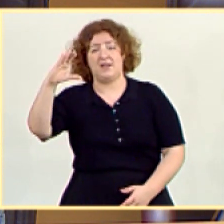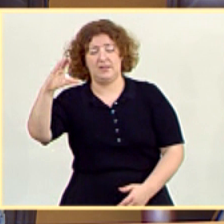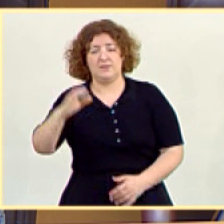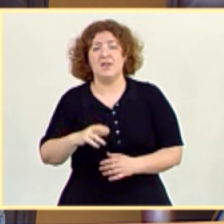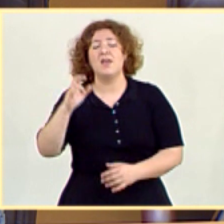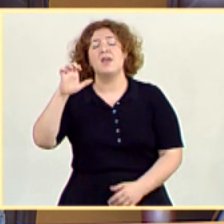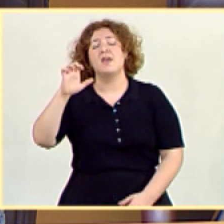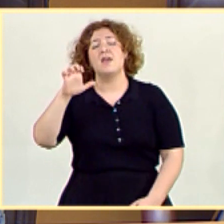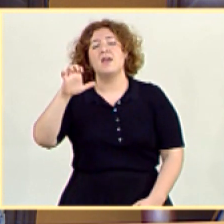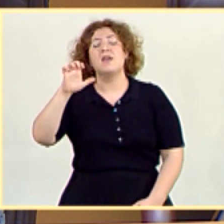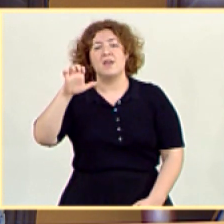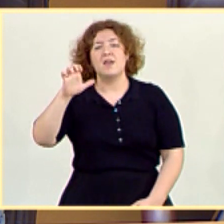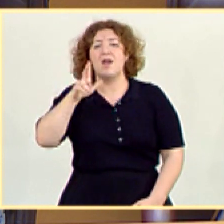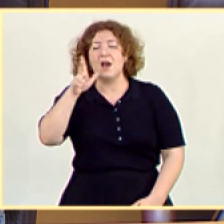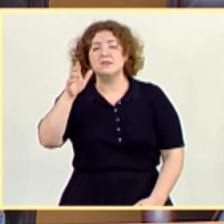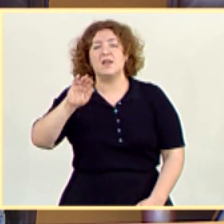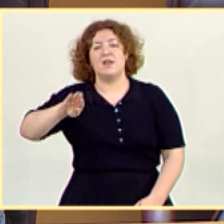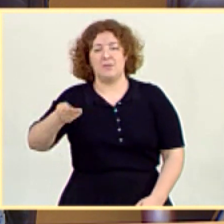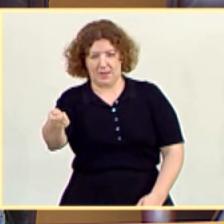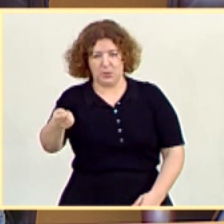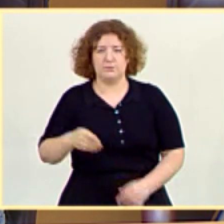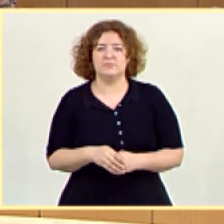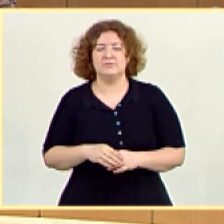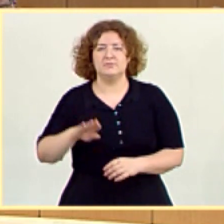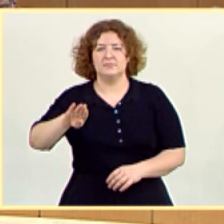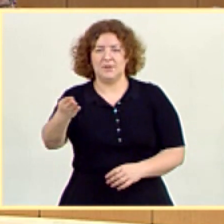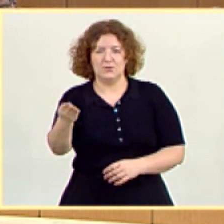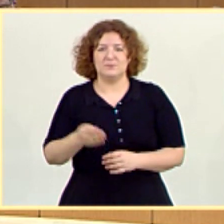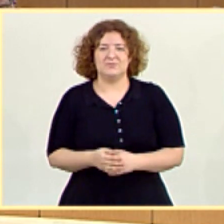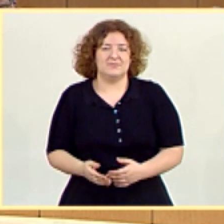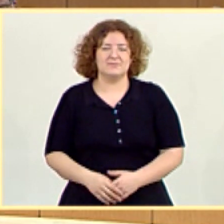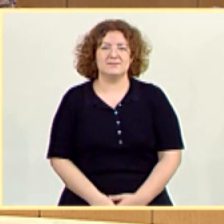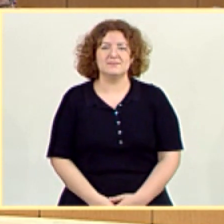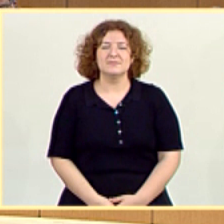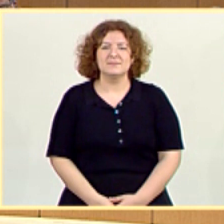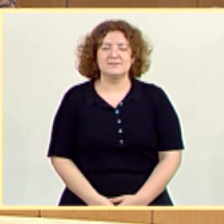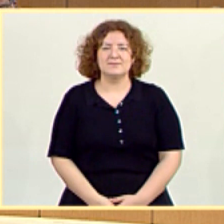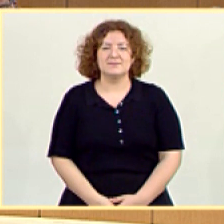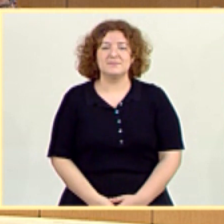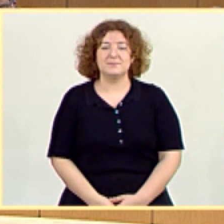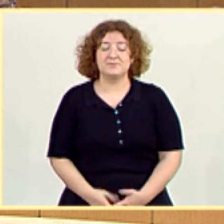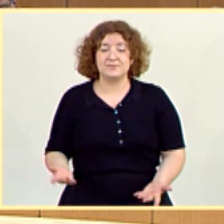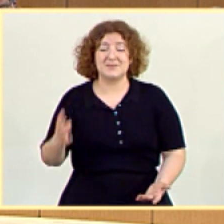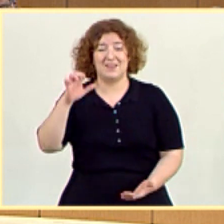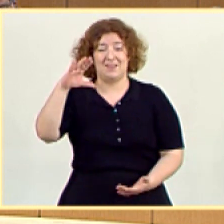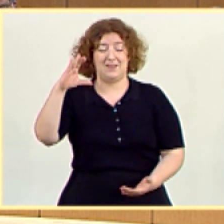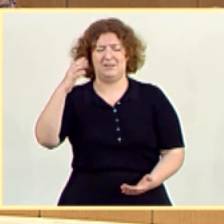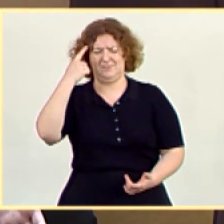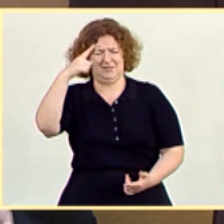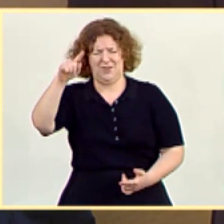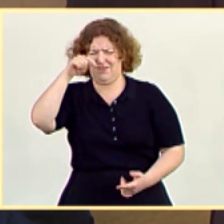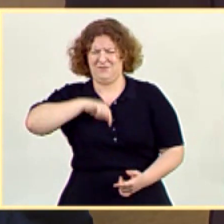y H. Bildu. Tiene la palabra su señoría. Muchas gracias, señora presidenta, señora ministra. Esquerra Republicana es absolutamente